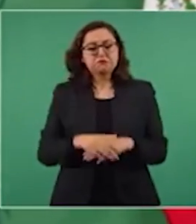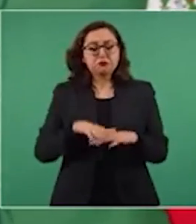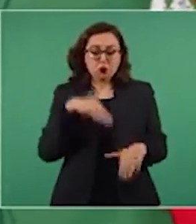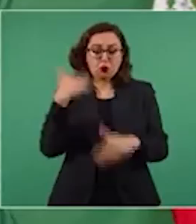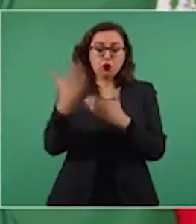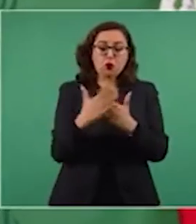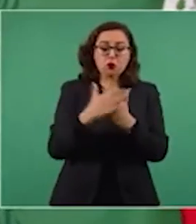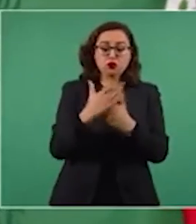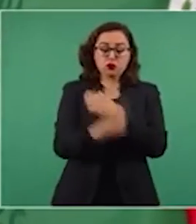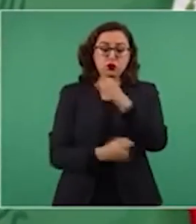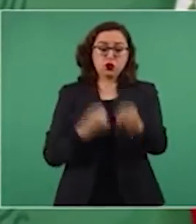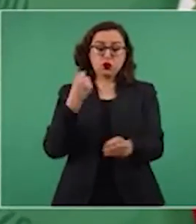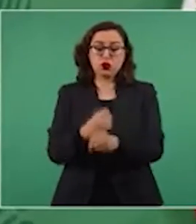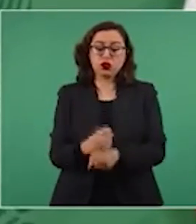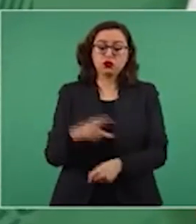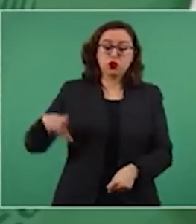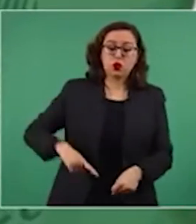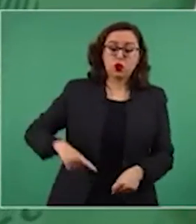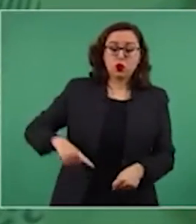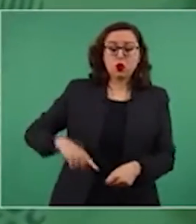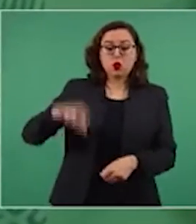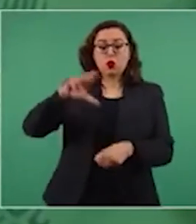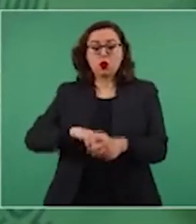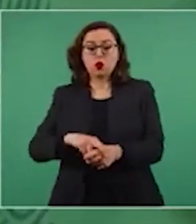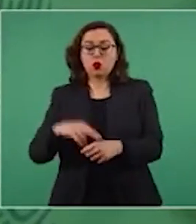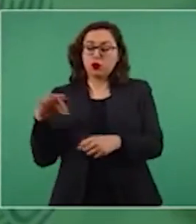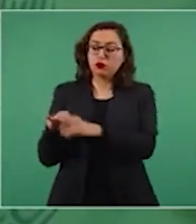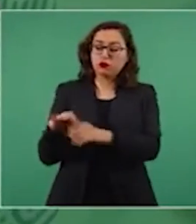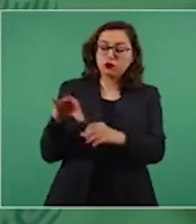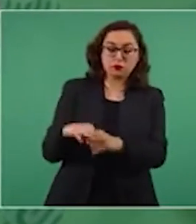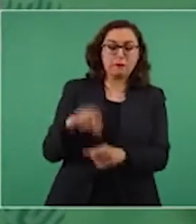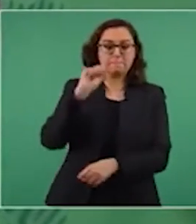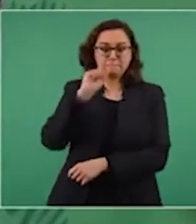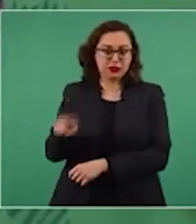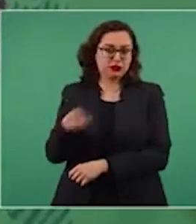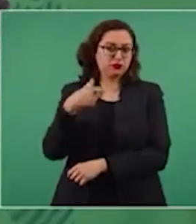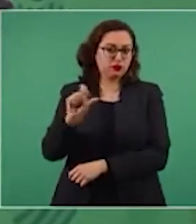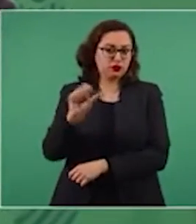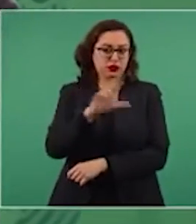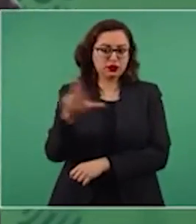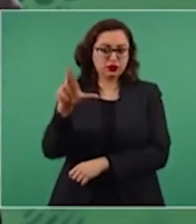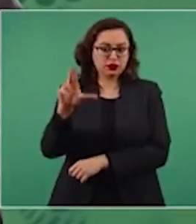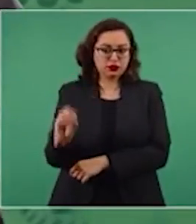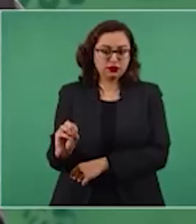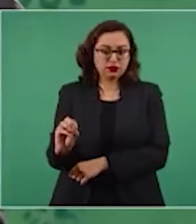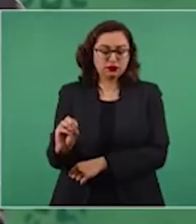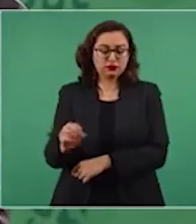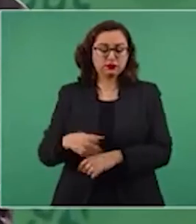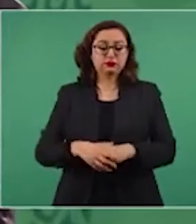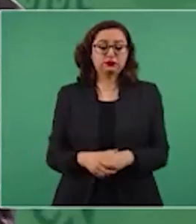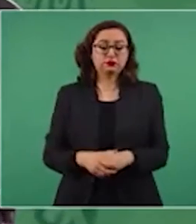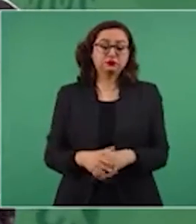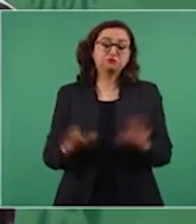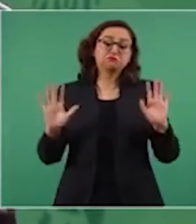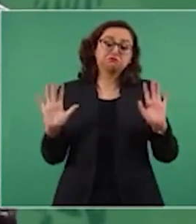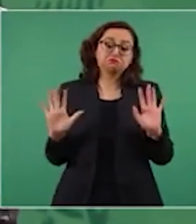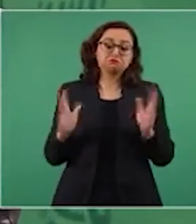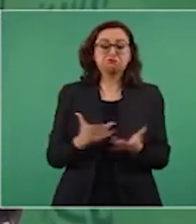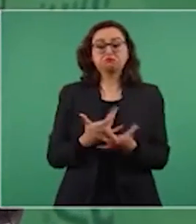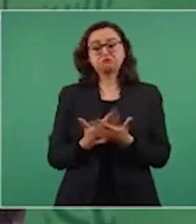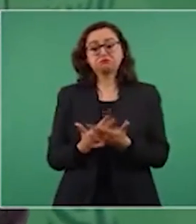del año próximo para gobernador. Hay que esperar